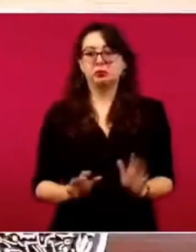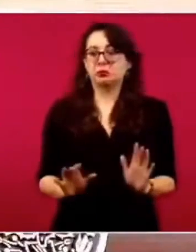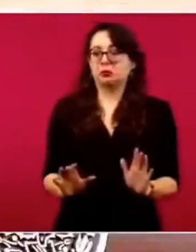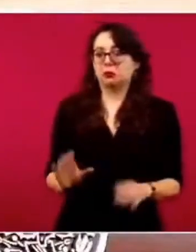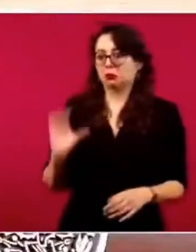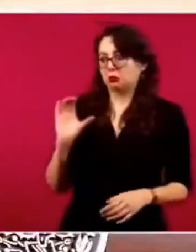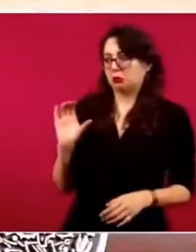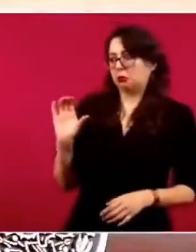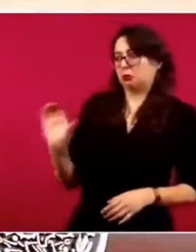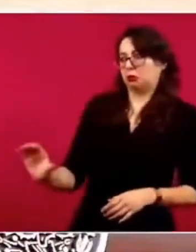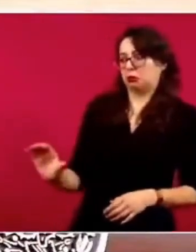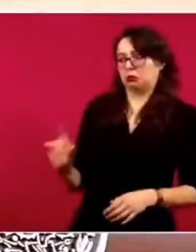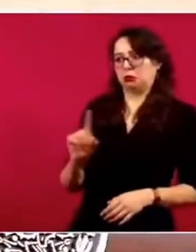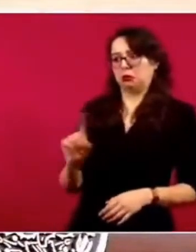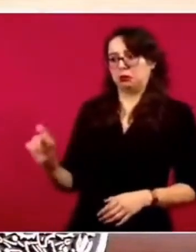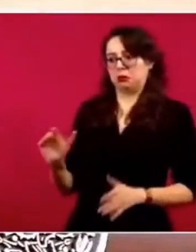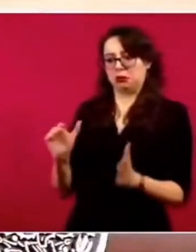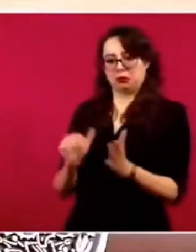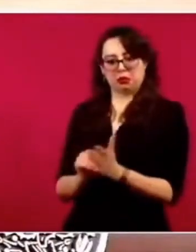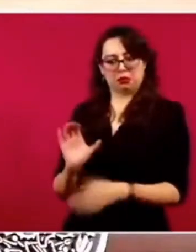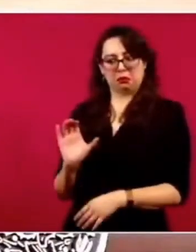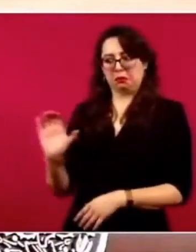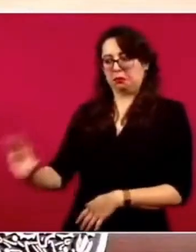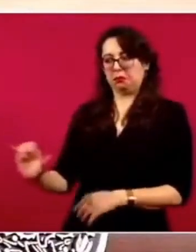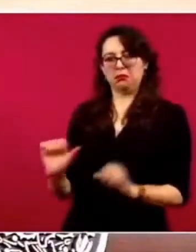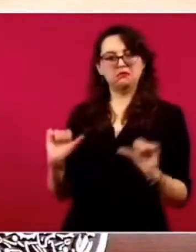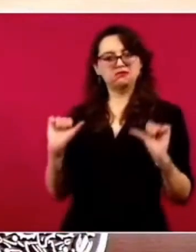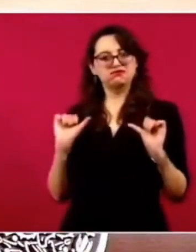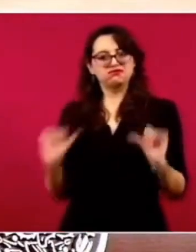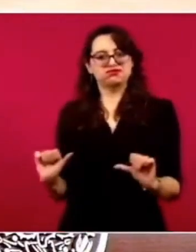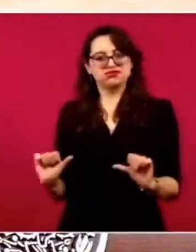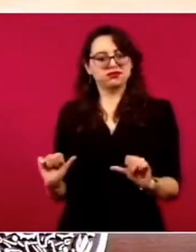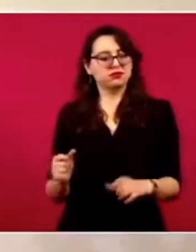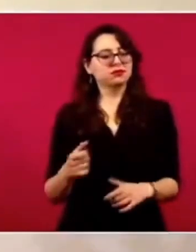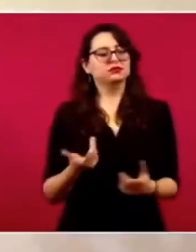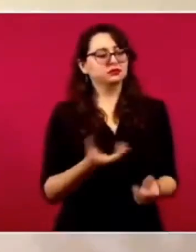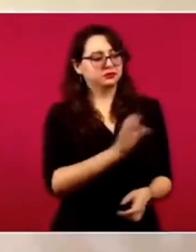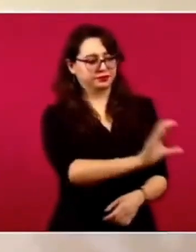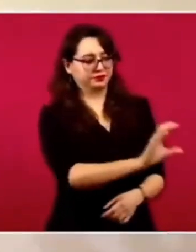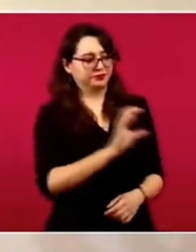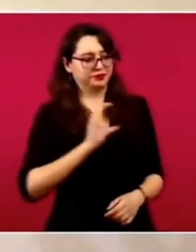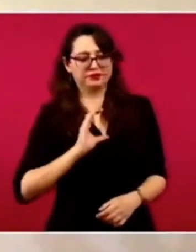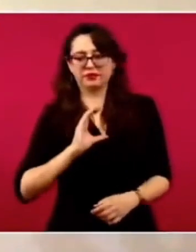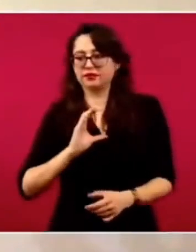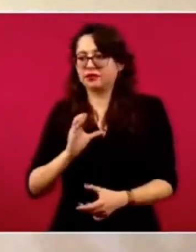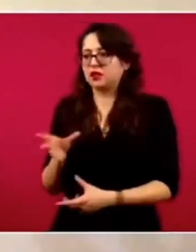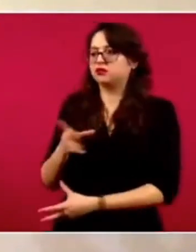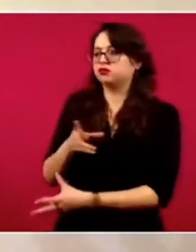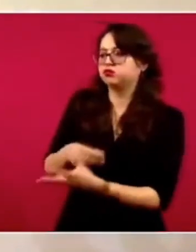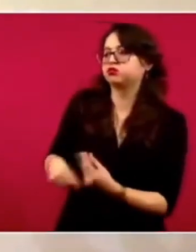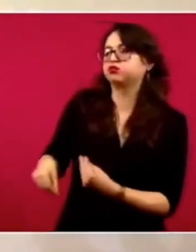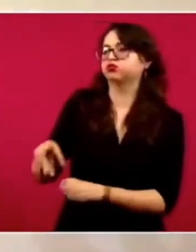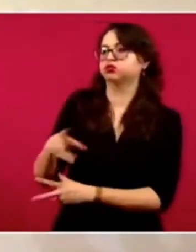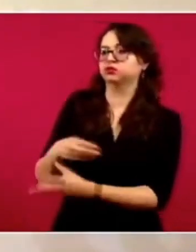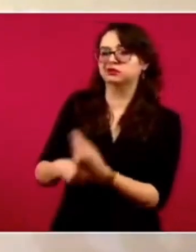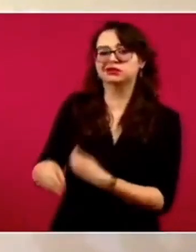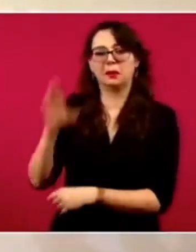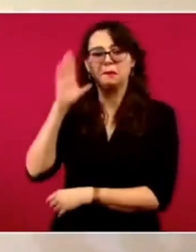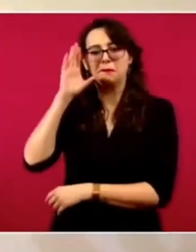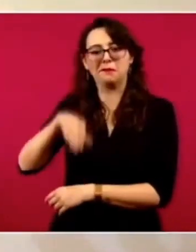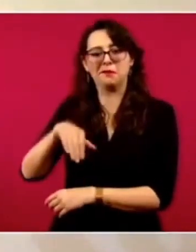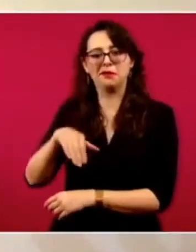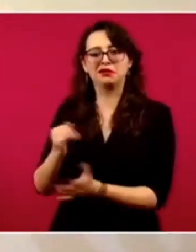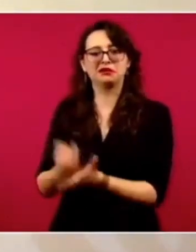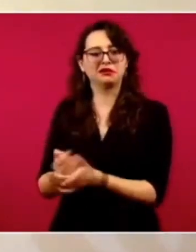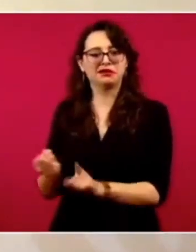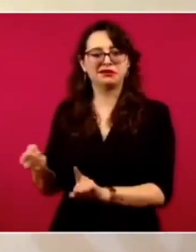Y tenían toda una ingeniería para evadir el pago de